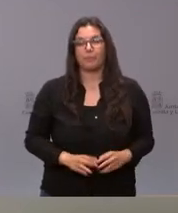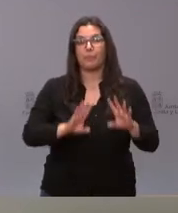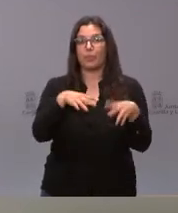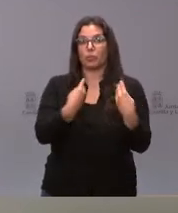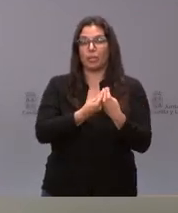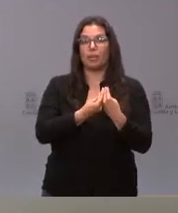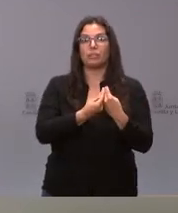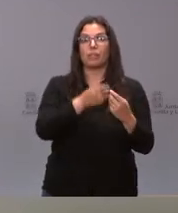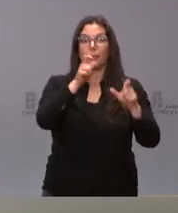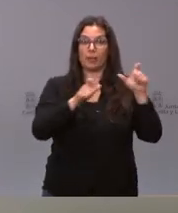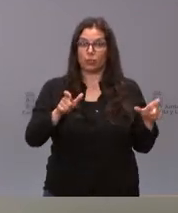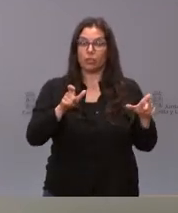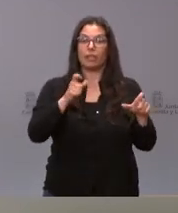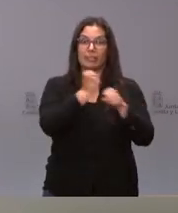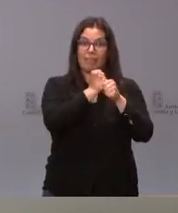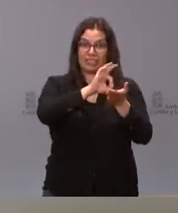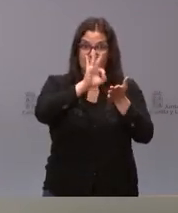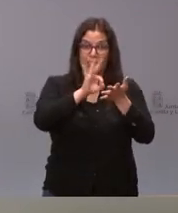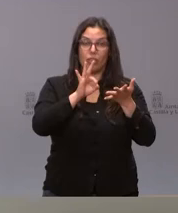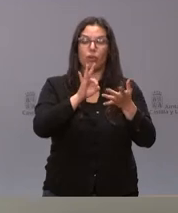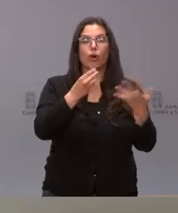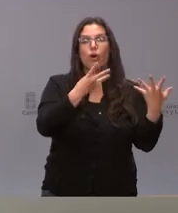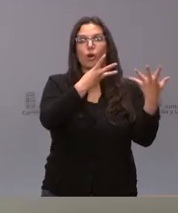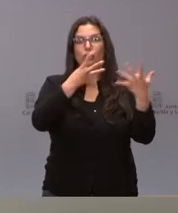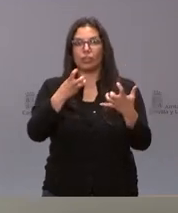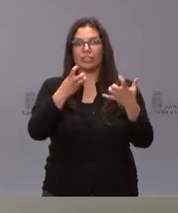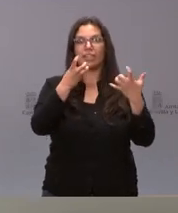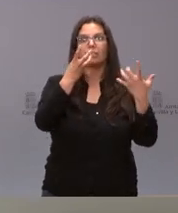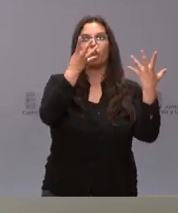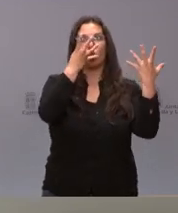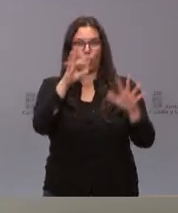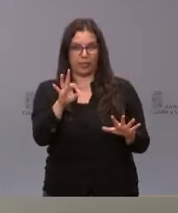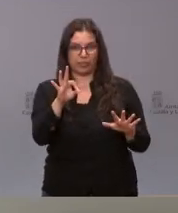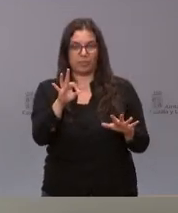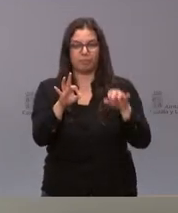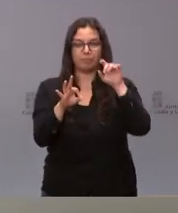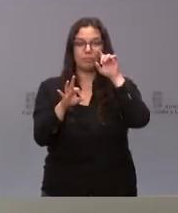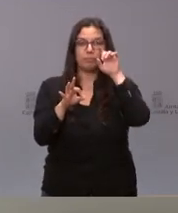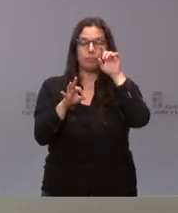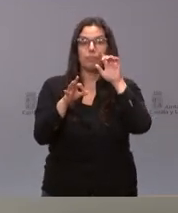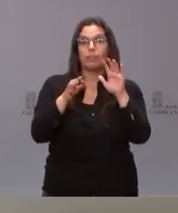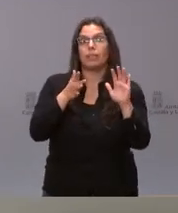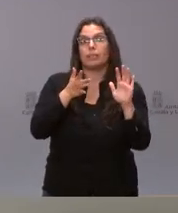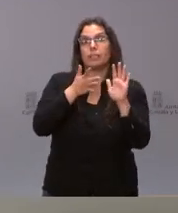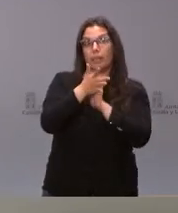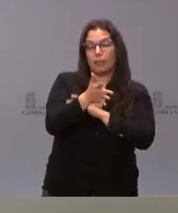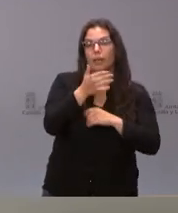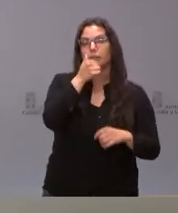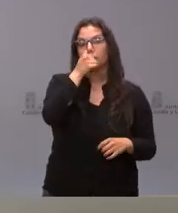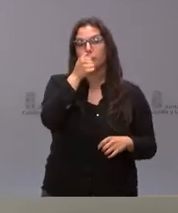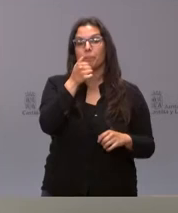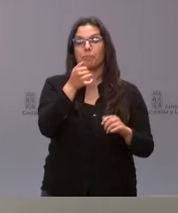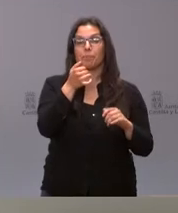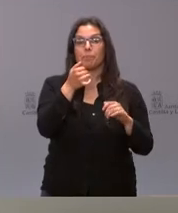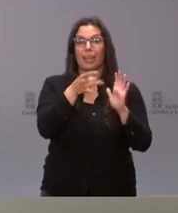de personas que trabajan en este servicio de 890 personas. Por tanto, ante una actividad que mejora la calidad del